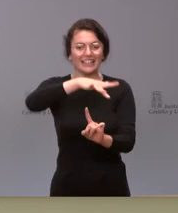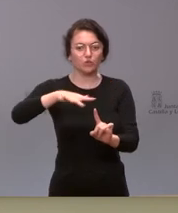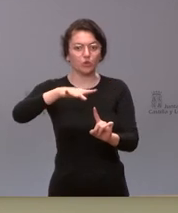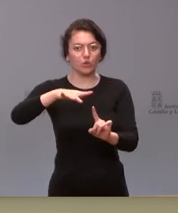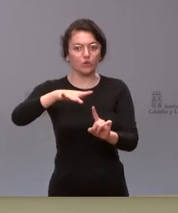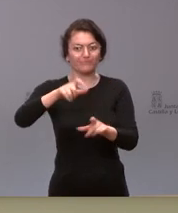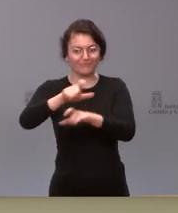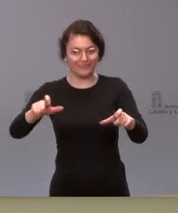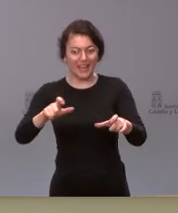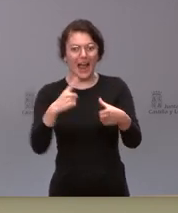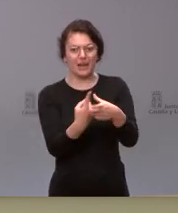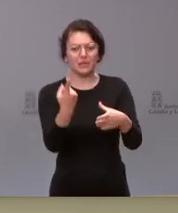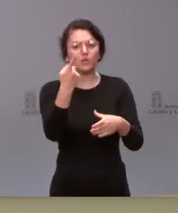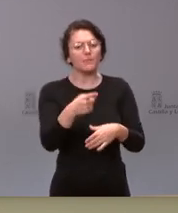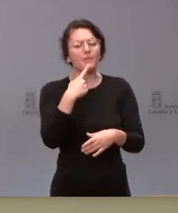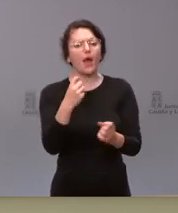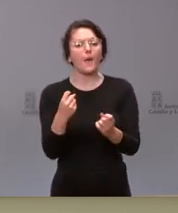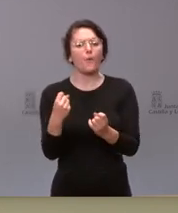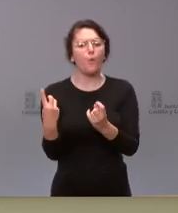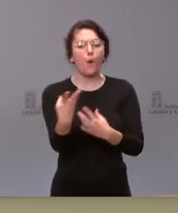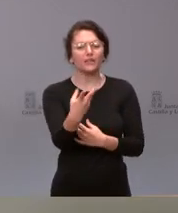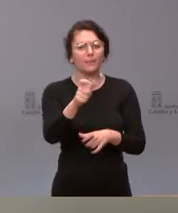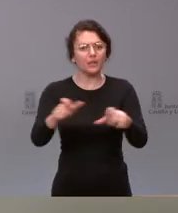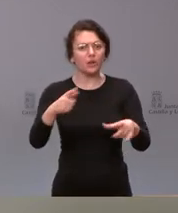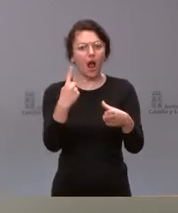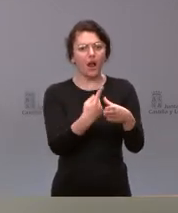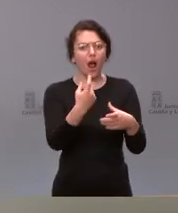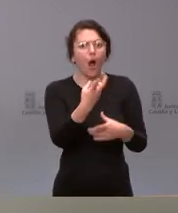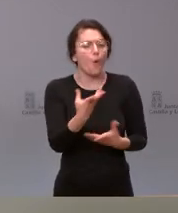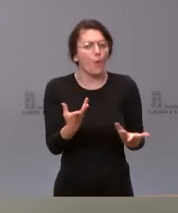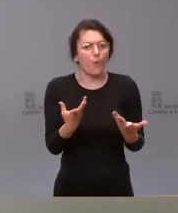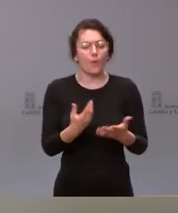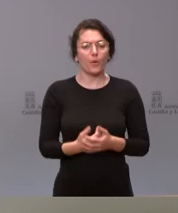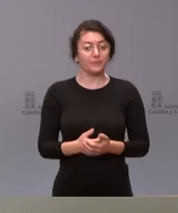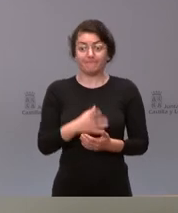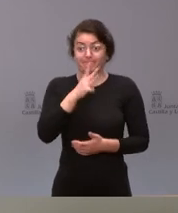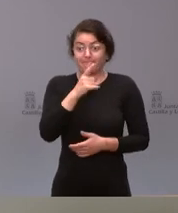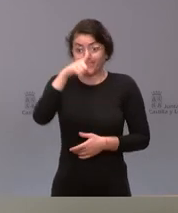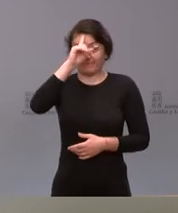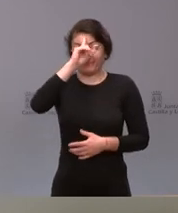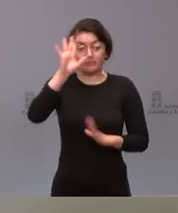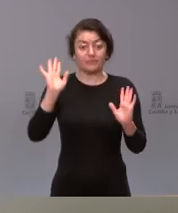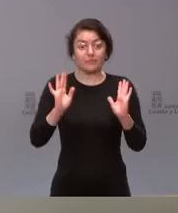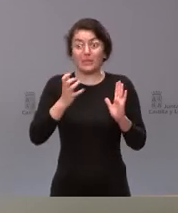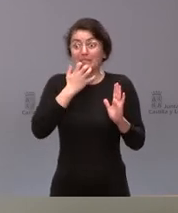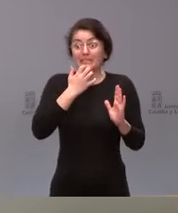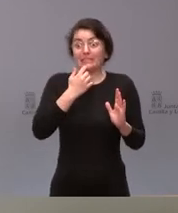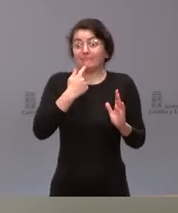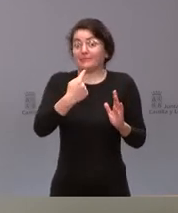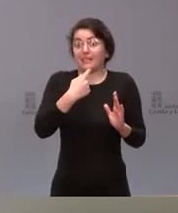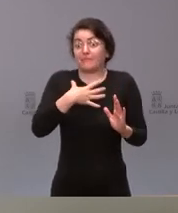personas hay asladas ahora mismo por este motivo nada más gracias pues no lo sé en este momento pero si se lo podemos decir se lo diríamos